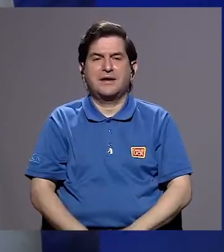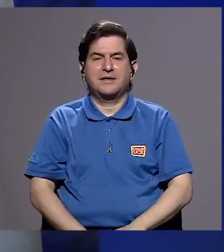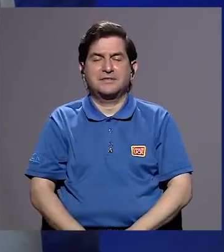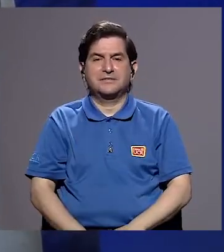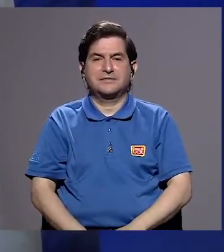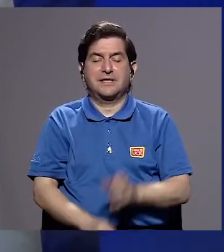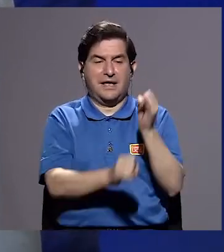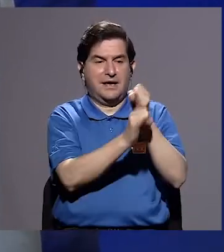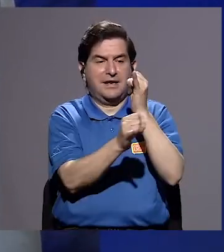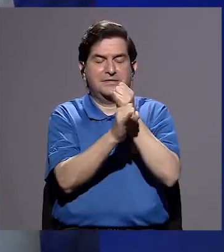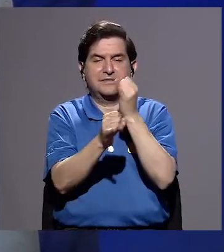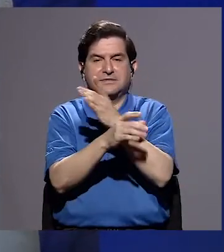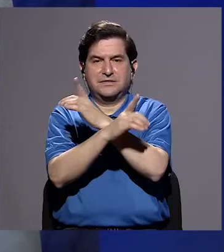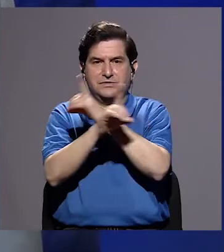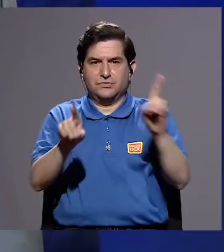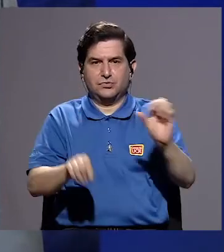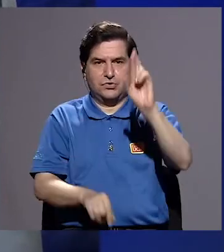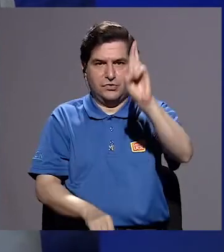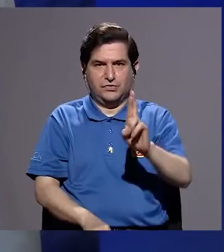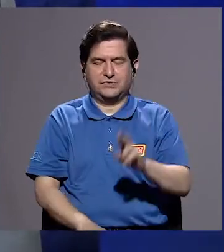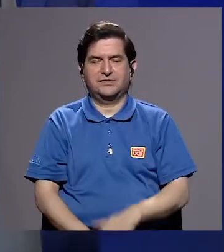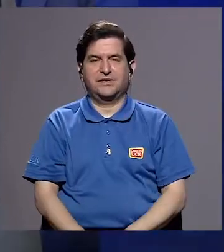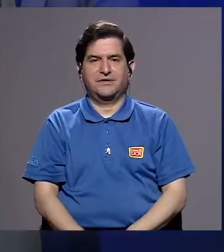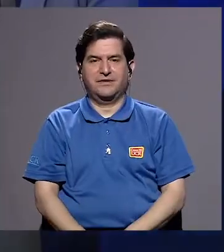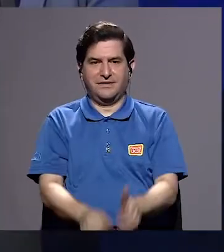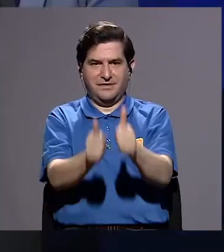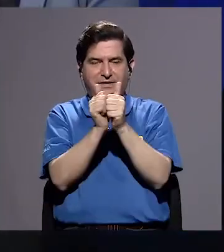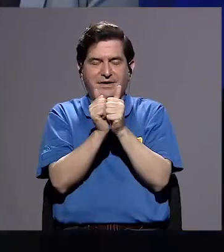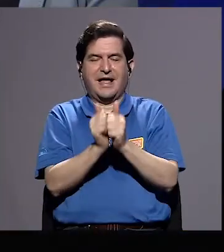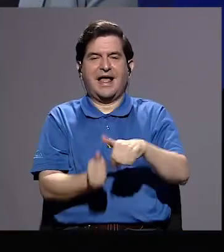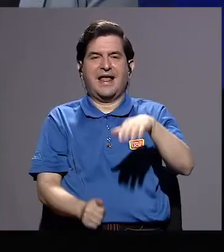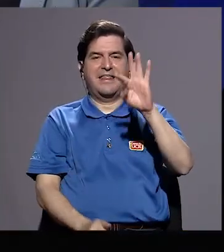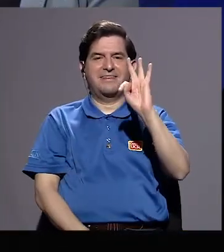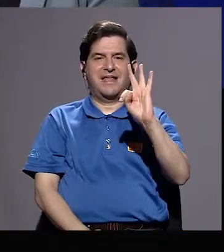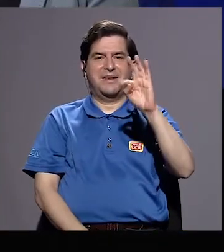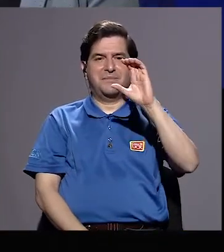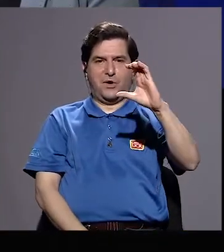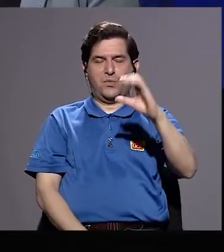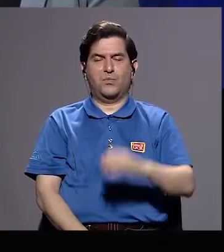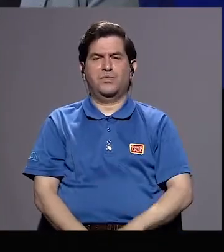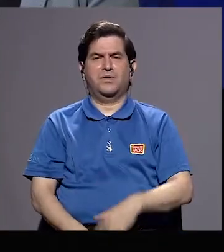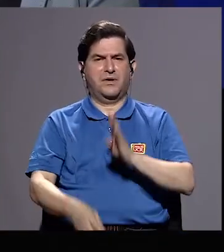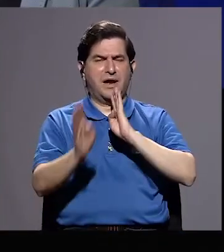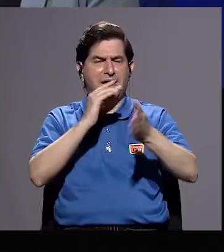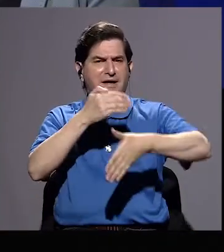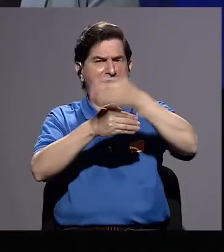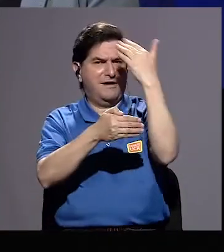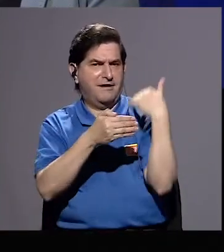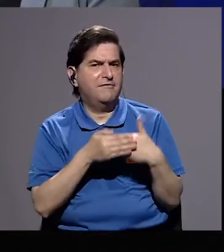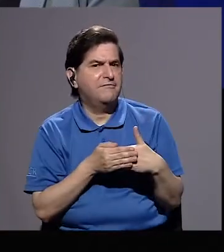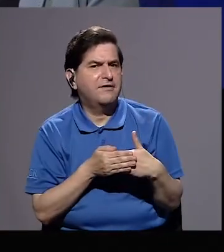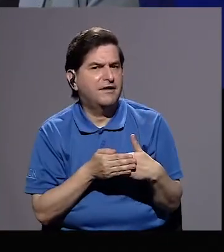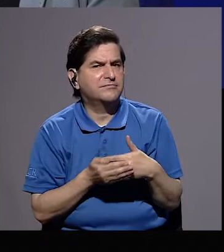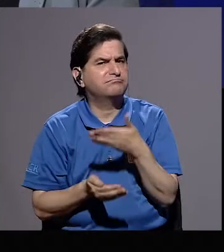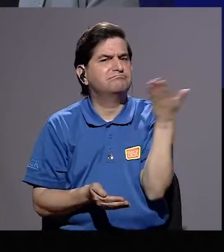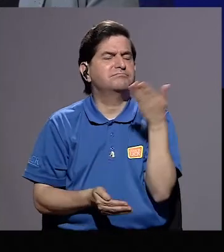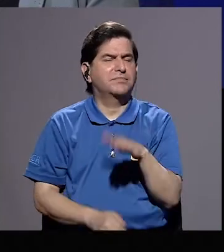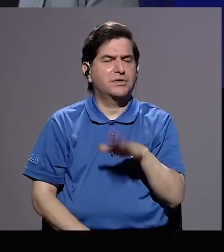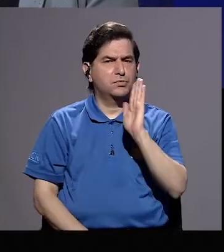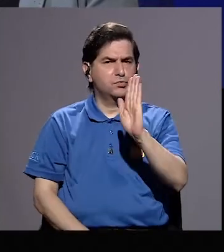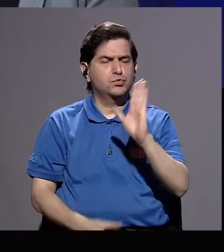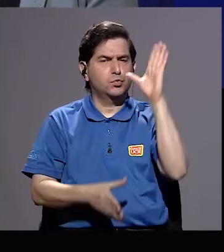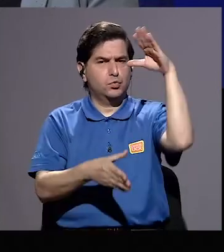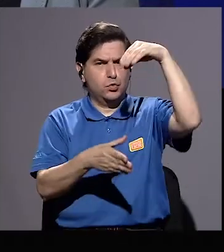desarrollo de la institucionalidad costarricense. Nos acompaña doña Telma Curlin y estábamos conversando, doña Telma, sobre